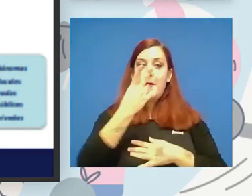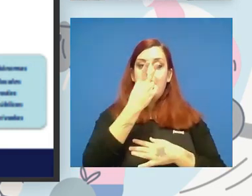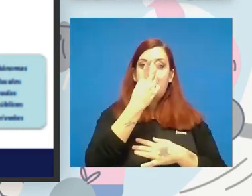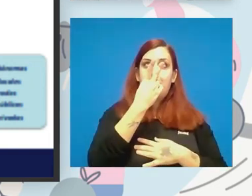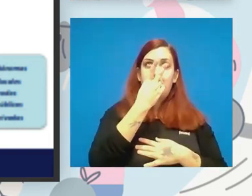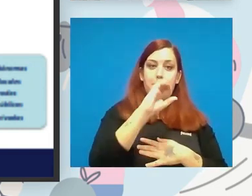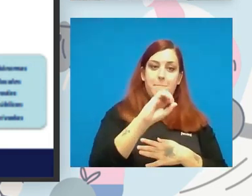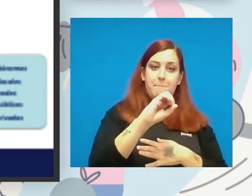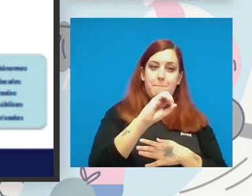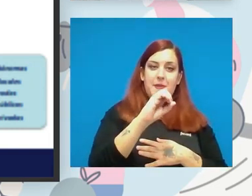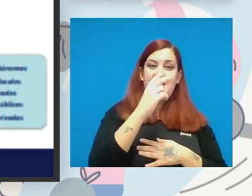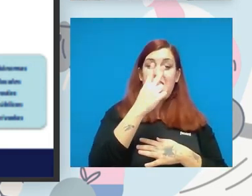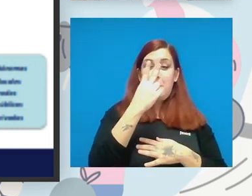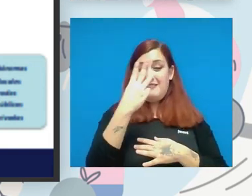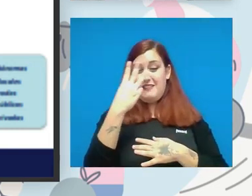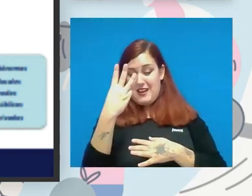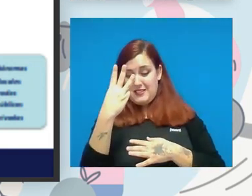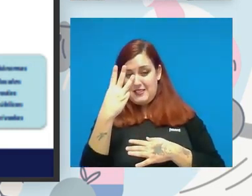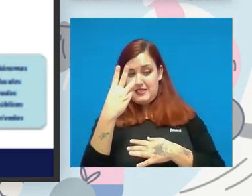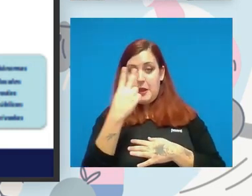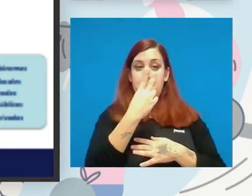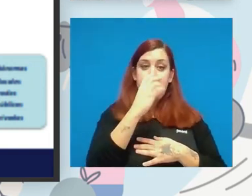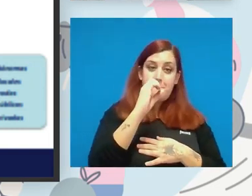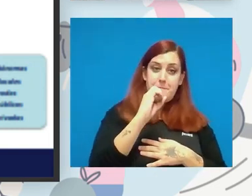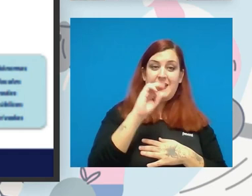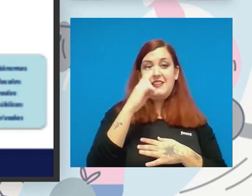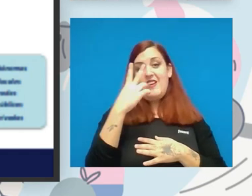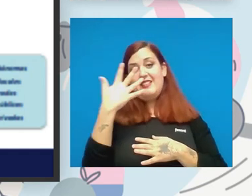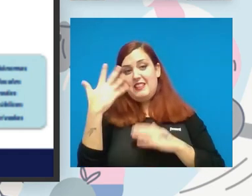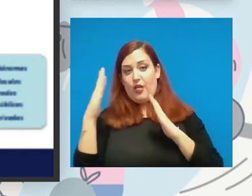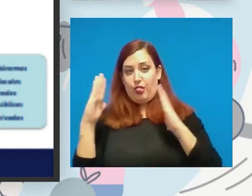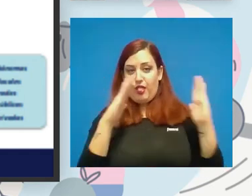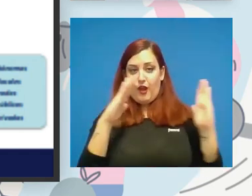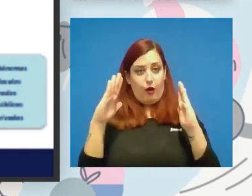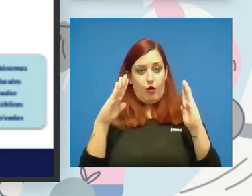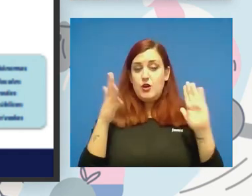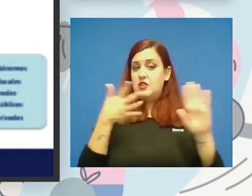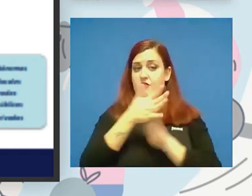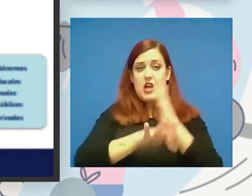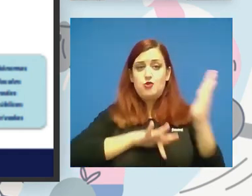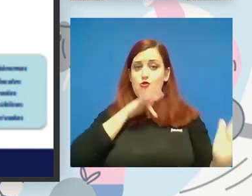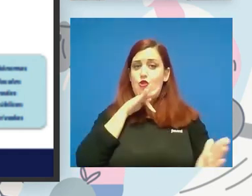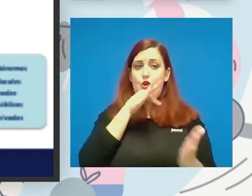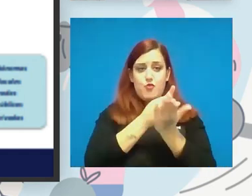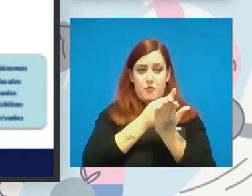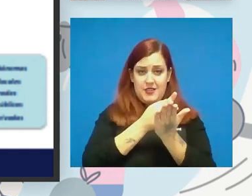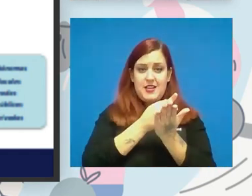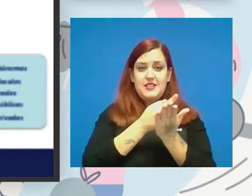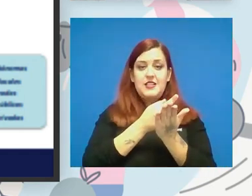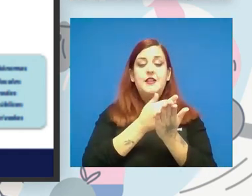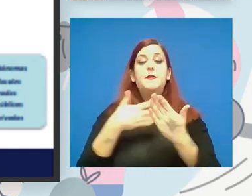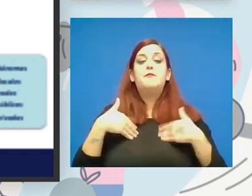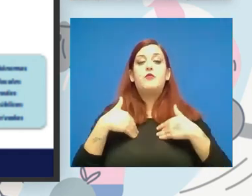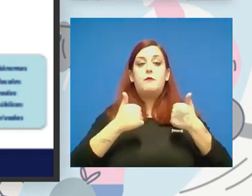2023-2025 en el cual pues ya es un compromiso y además queremos que ya se empiecen las